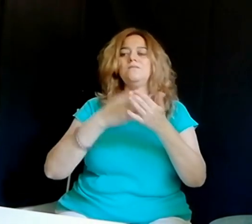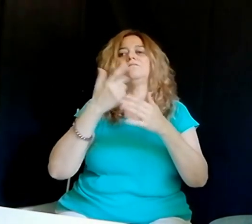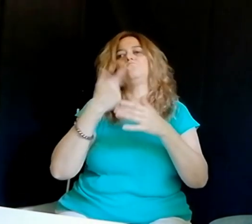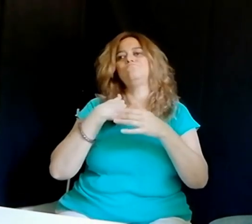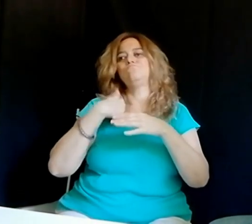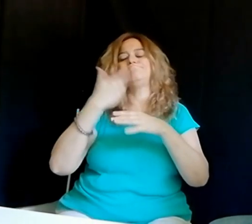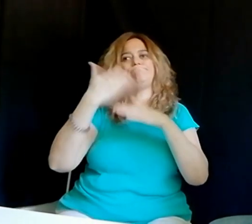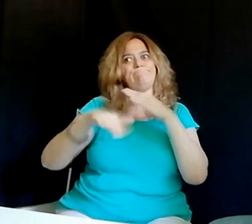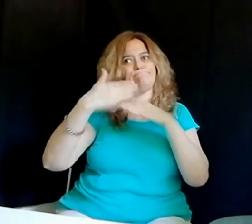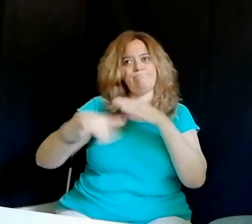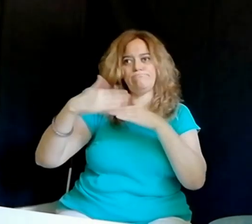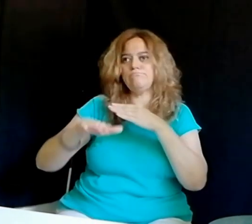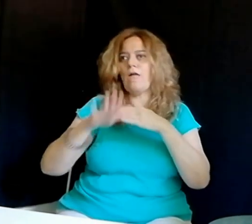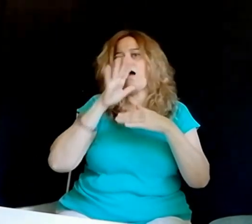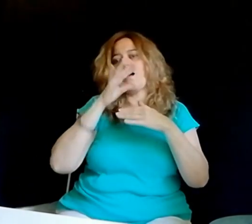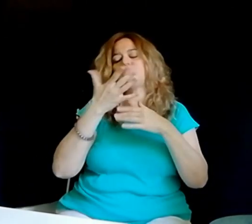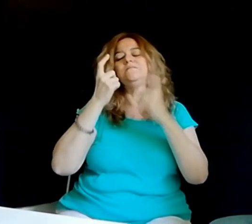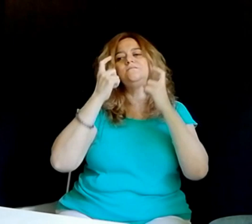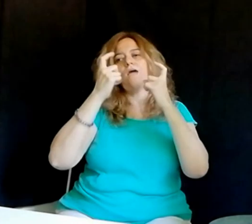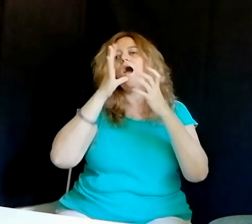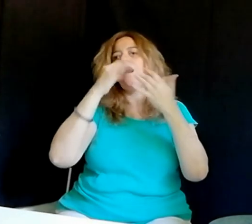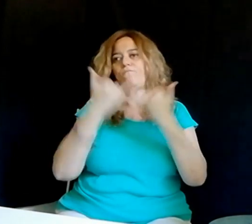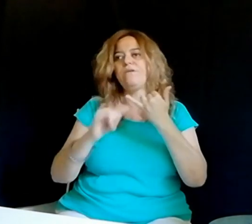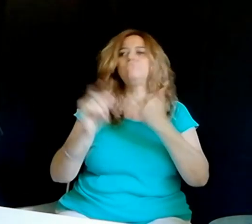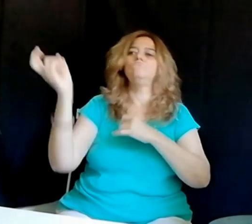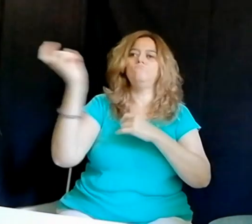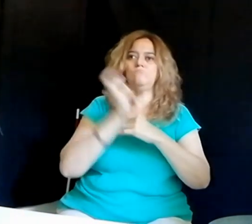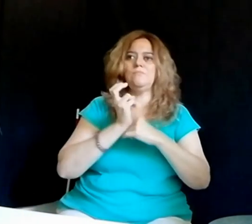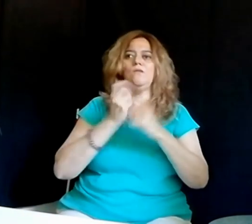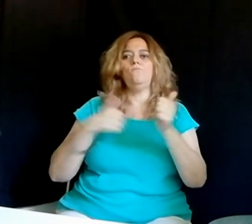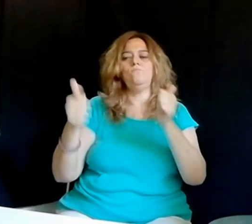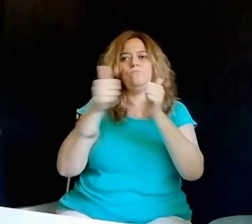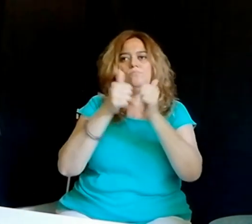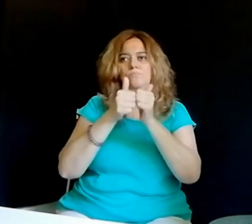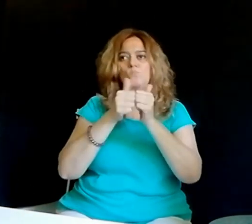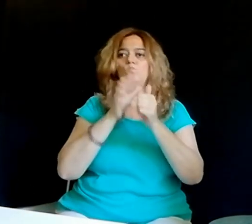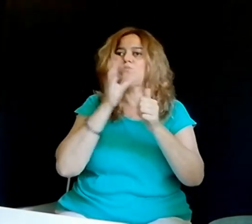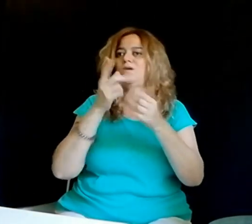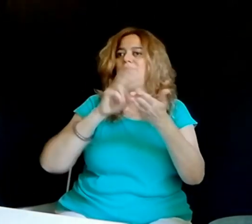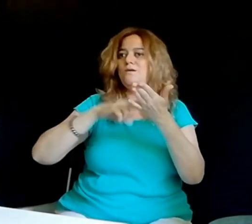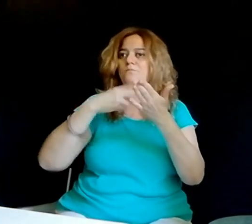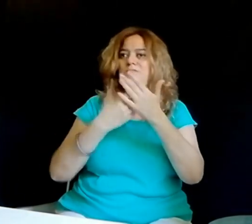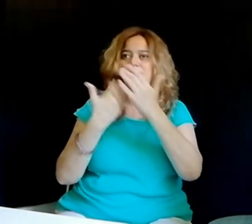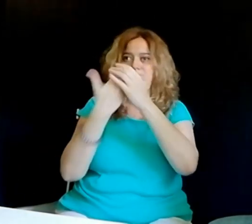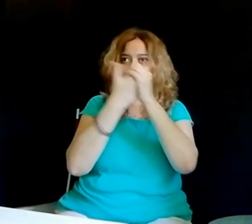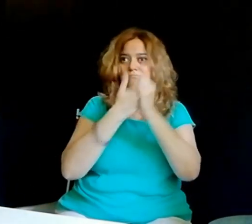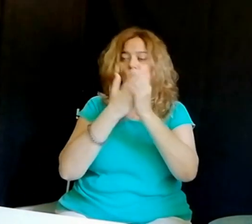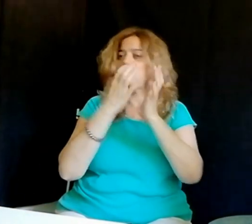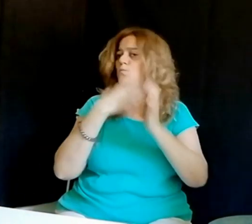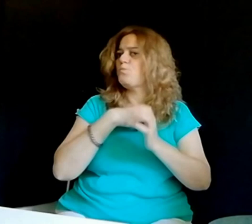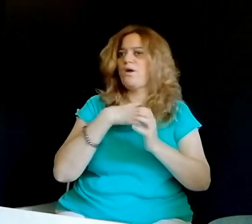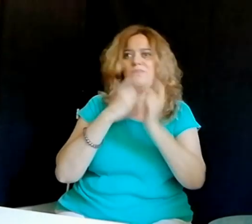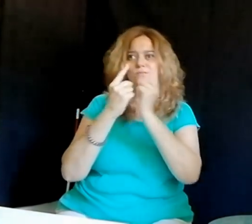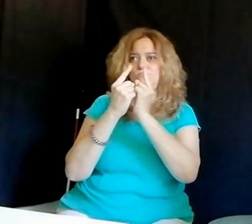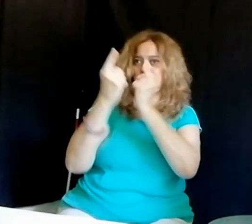el tema de las mascarillas, ¿no?, para comunicarnos. Hemos encontrado muchas limitaciones, por ejemplo, aún estando con nuestros guías